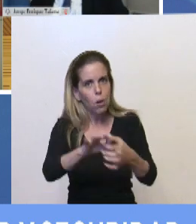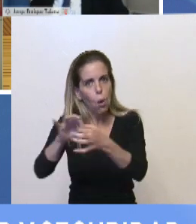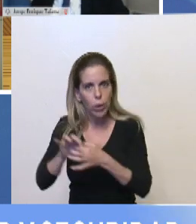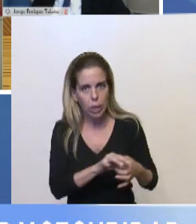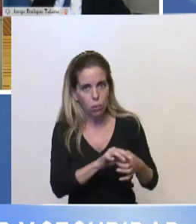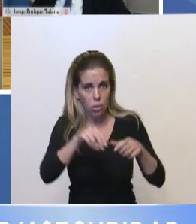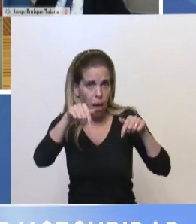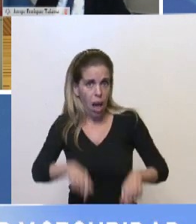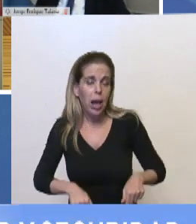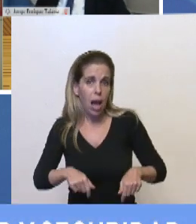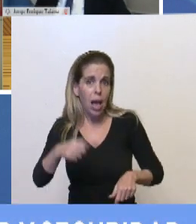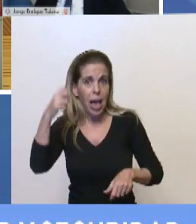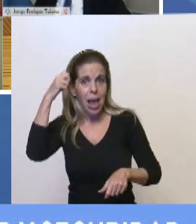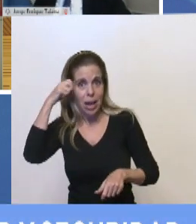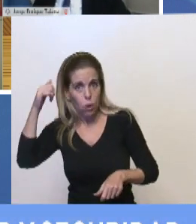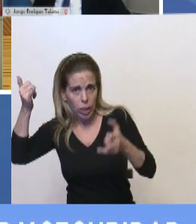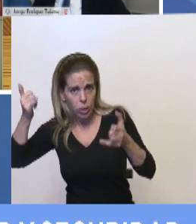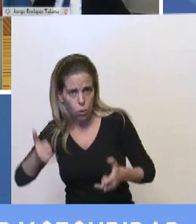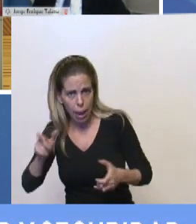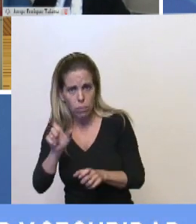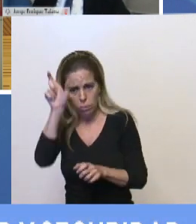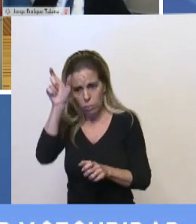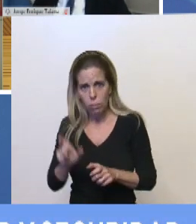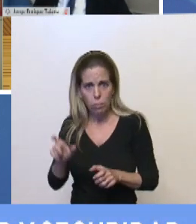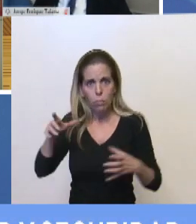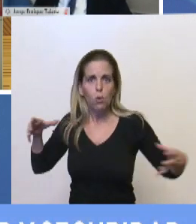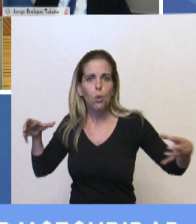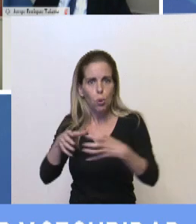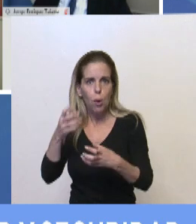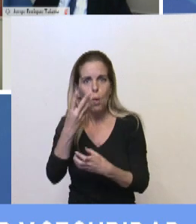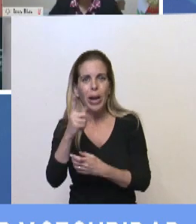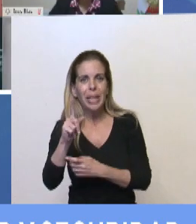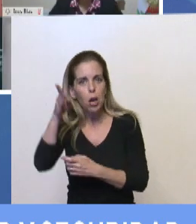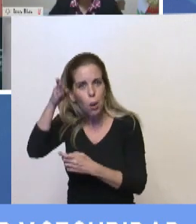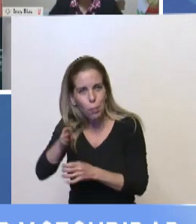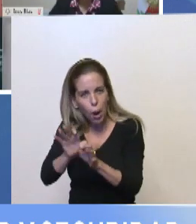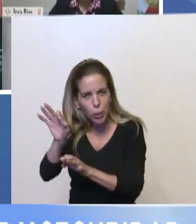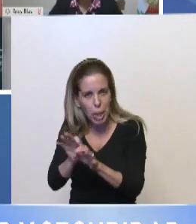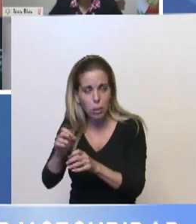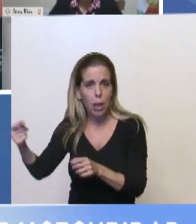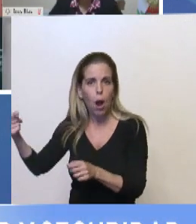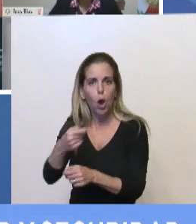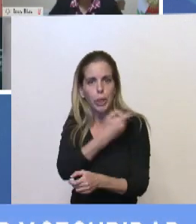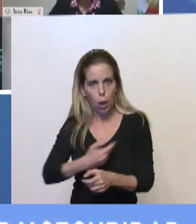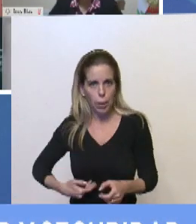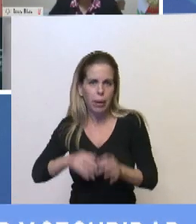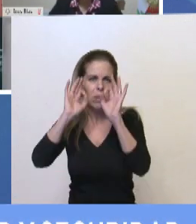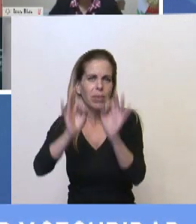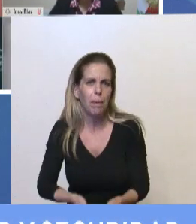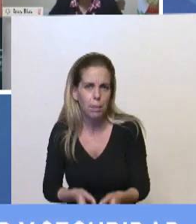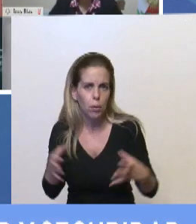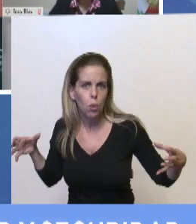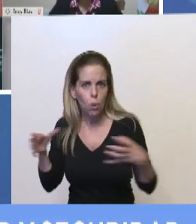en el Congreso, que es la oposición, que es ese 41%, como le quieran llamar, que es ese barbijo